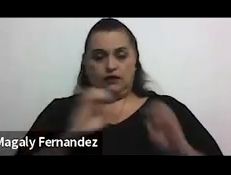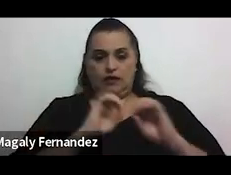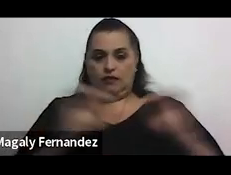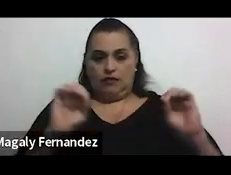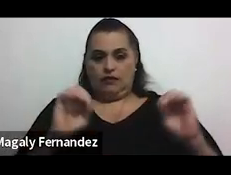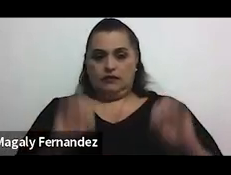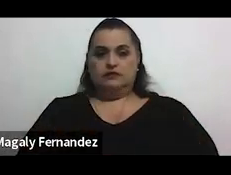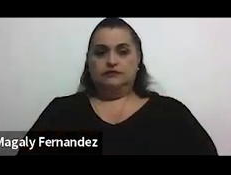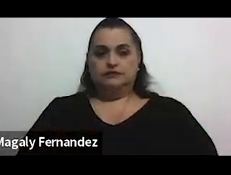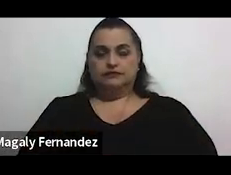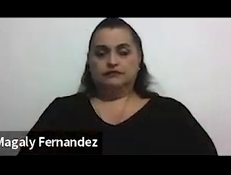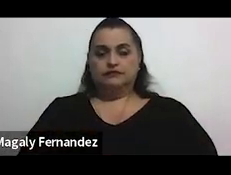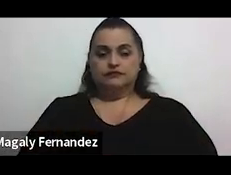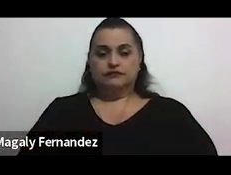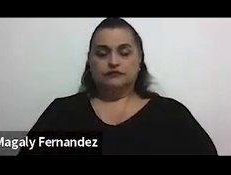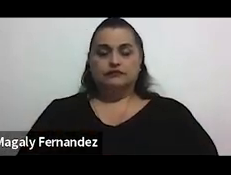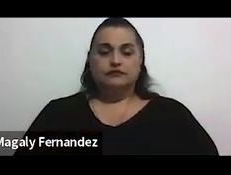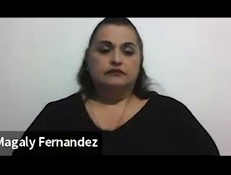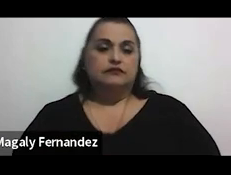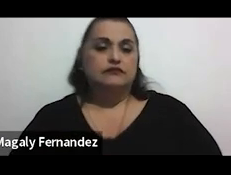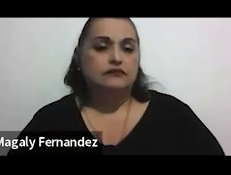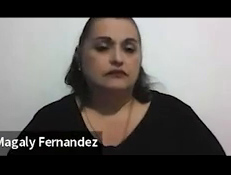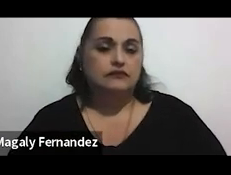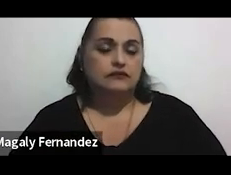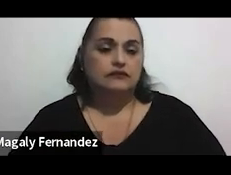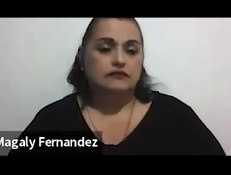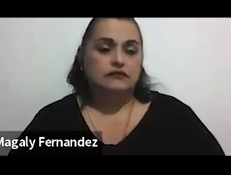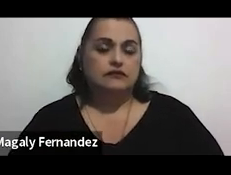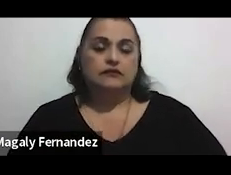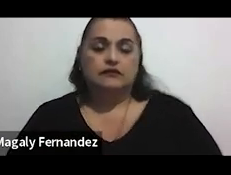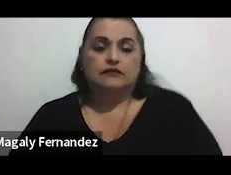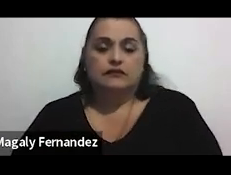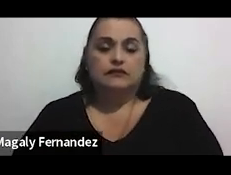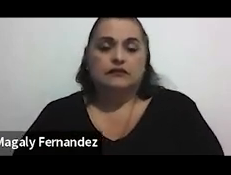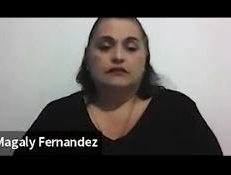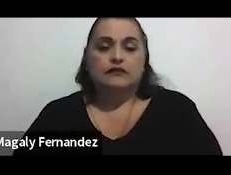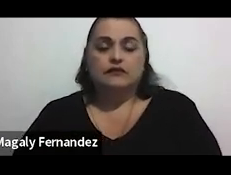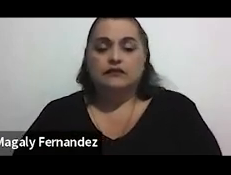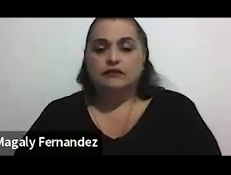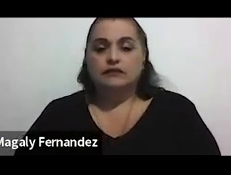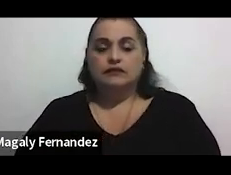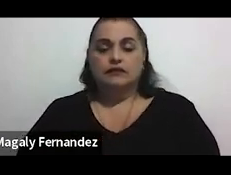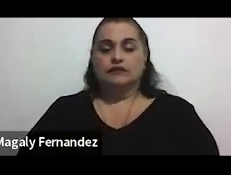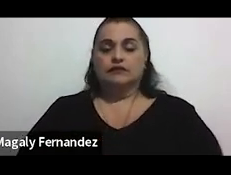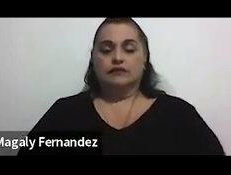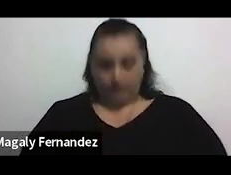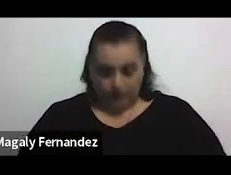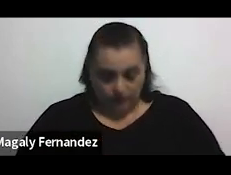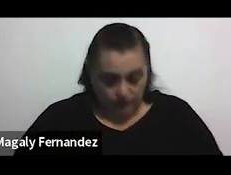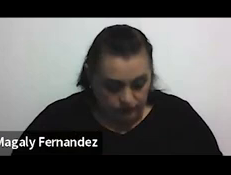en mi caso dice que hay que esperar que el presentador dé la siguiente diapositiva.